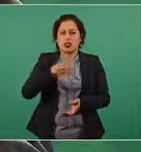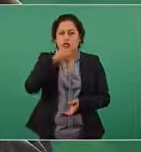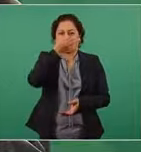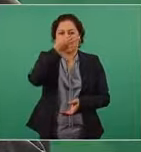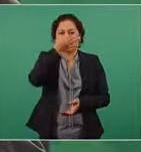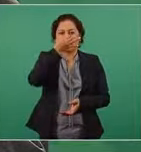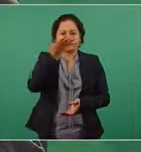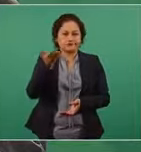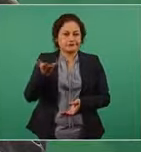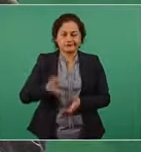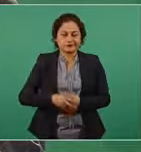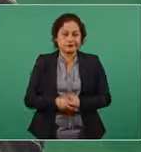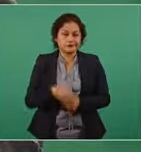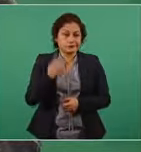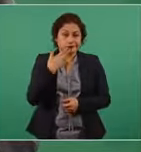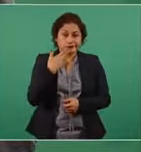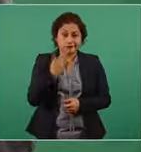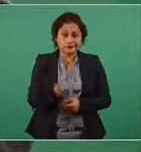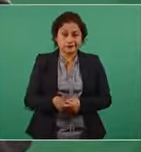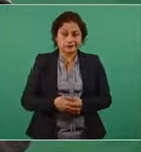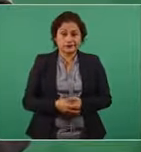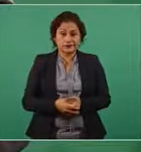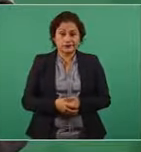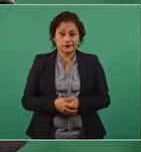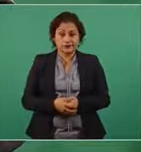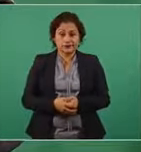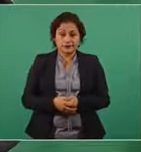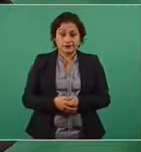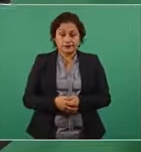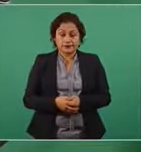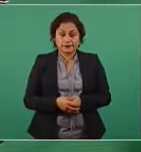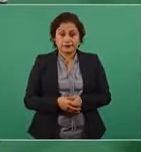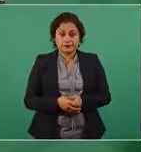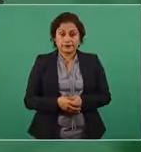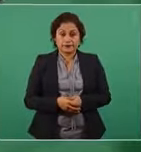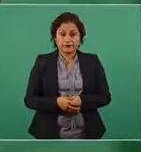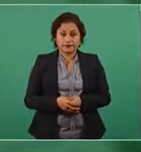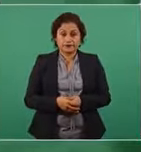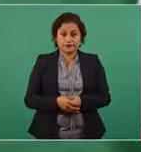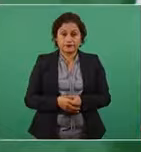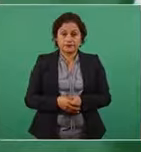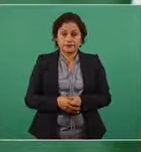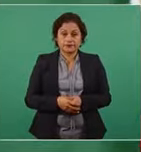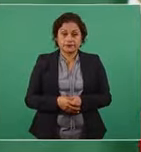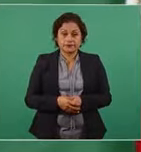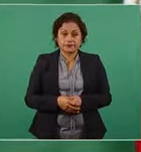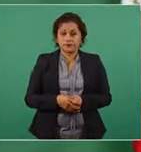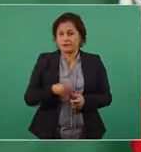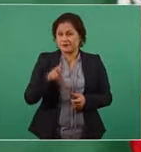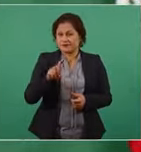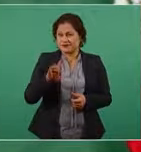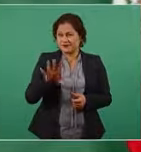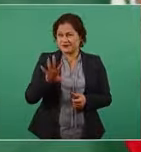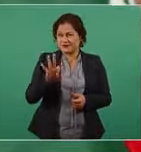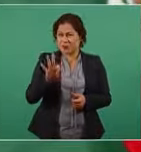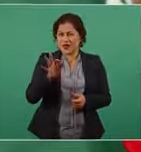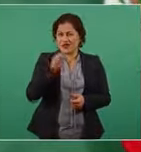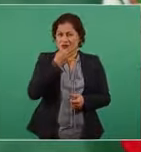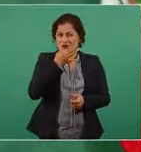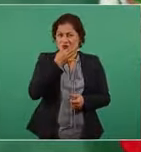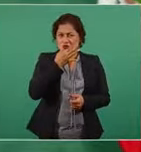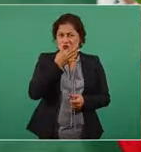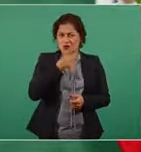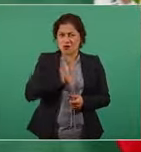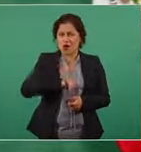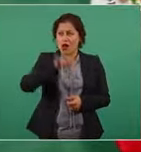en 35, 40 minutos a